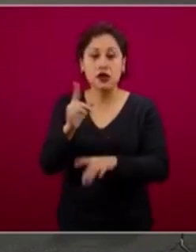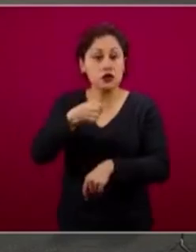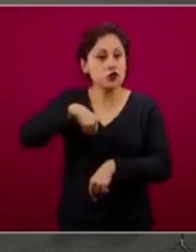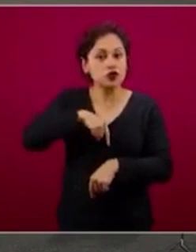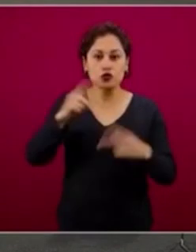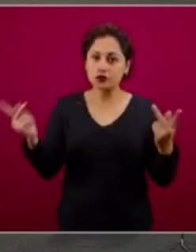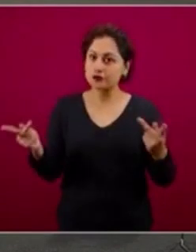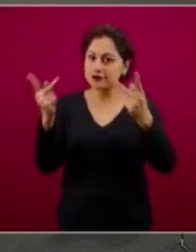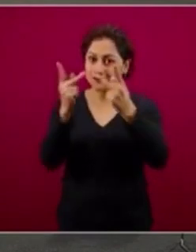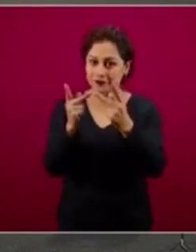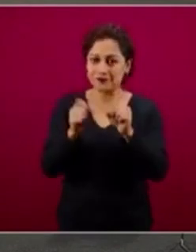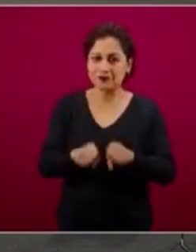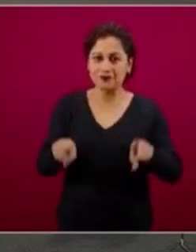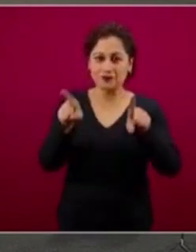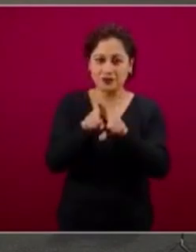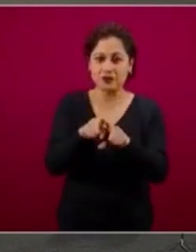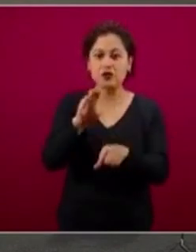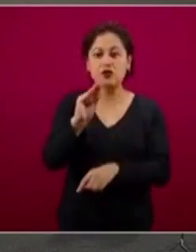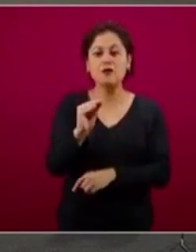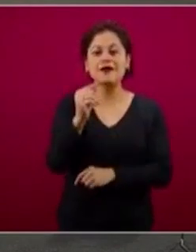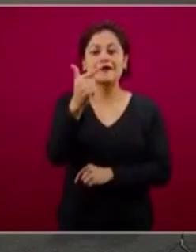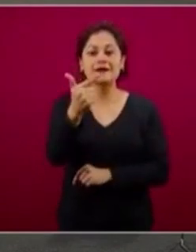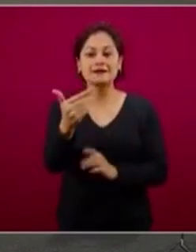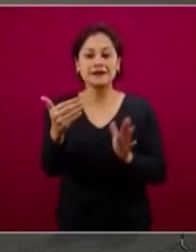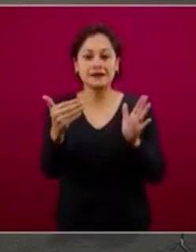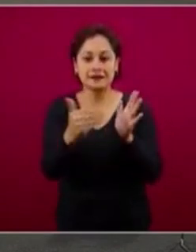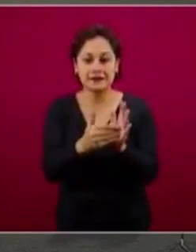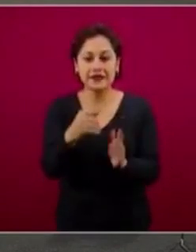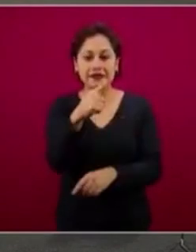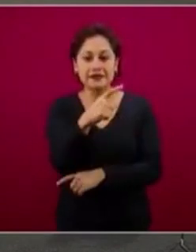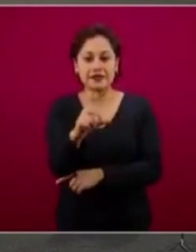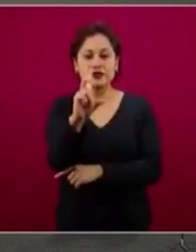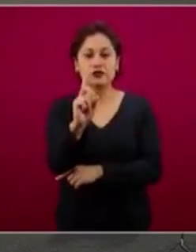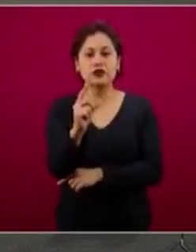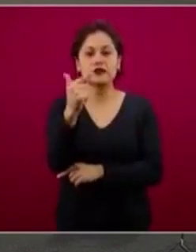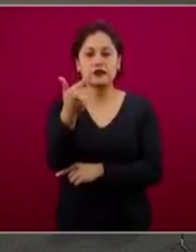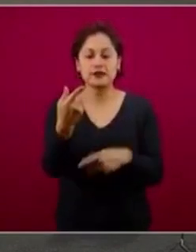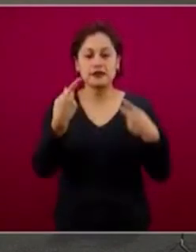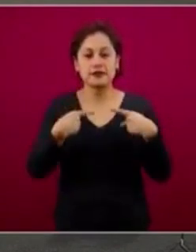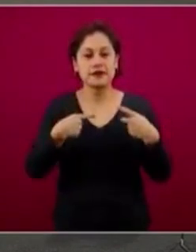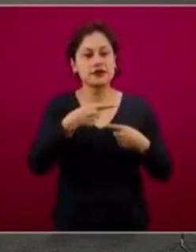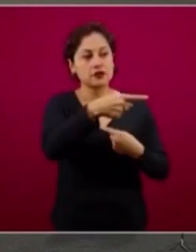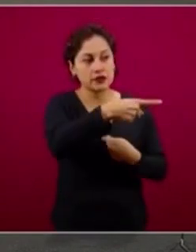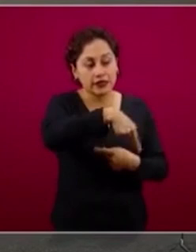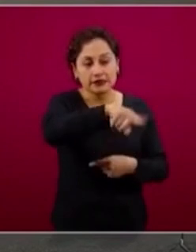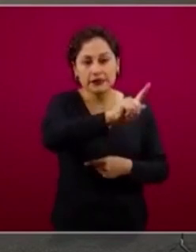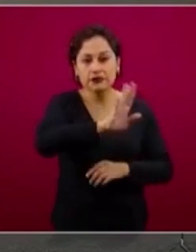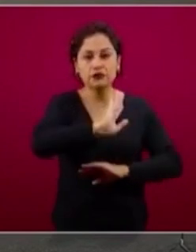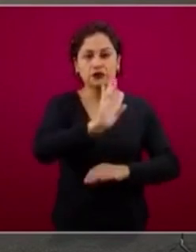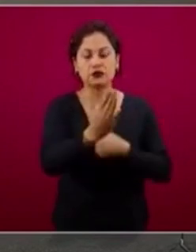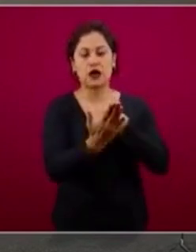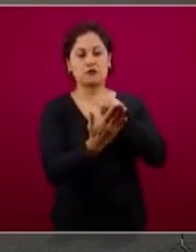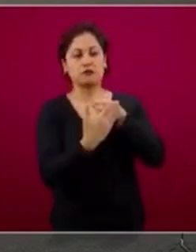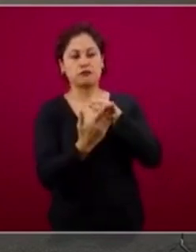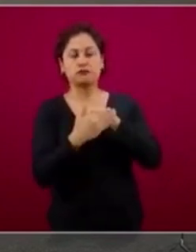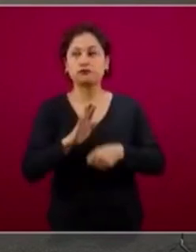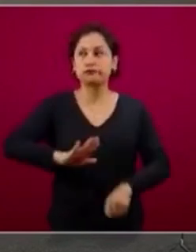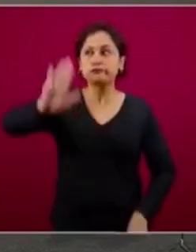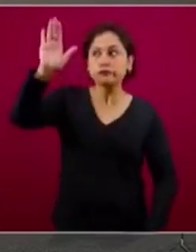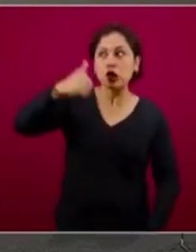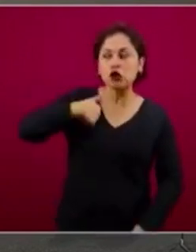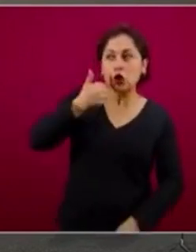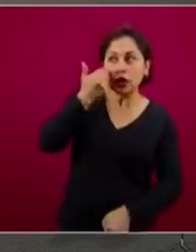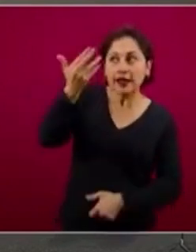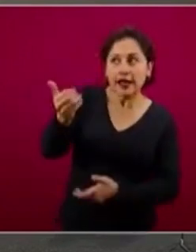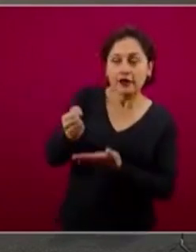137 personas que nos han solicitado el crédito. Ahora, como nuestra meta